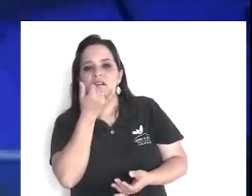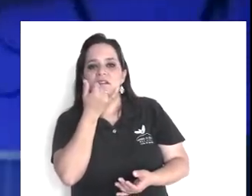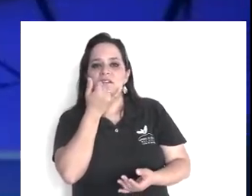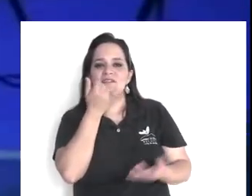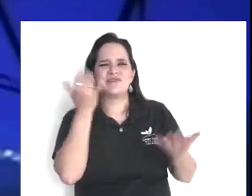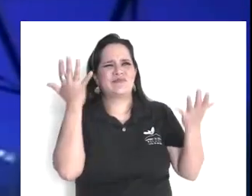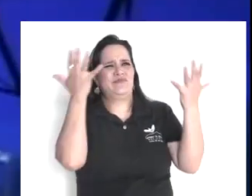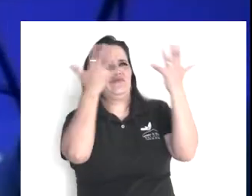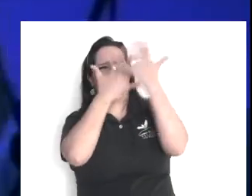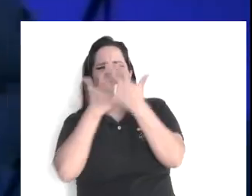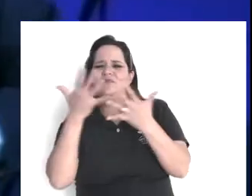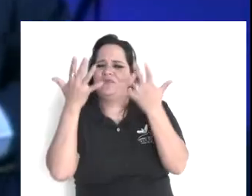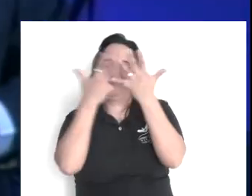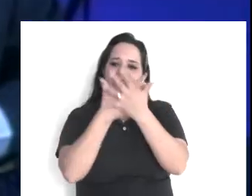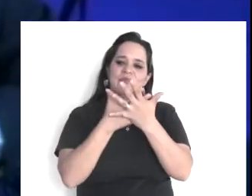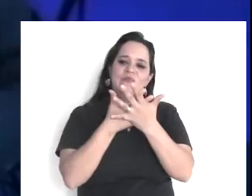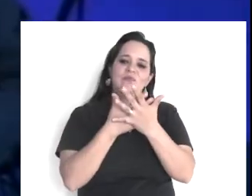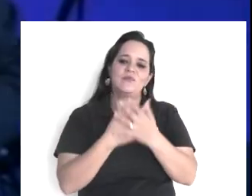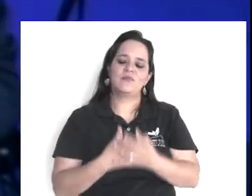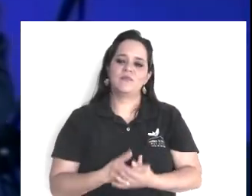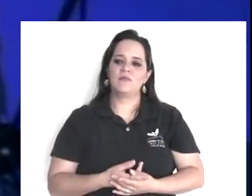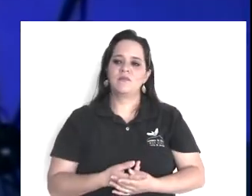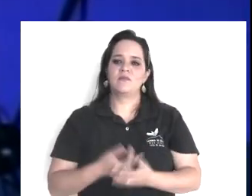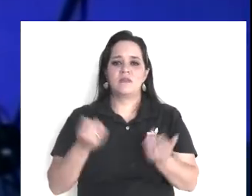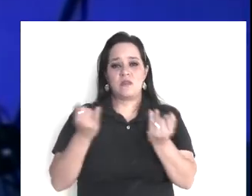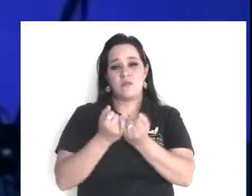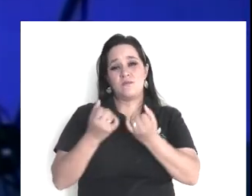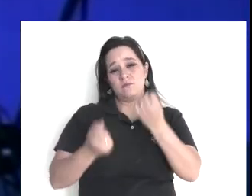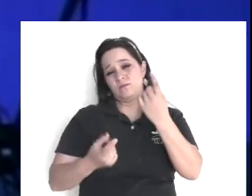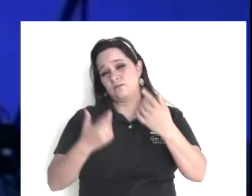sigue siendo común, entre los que somos cristianos,